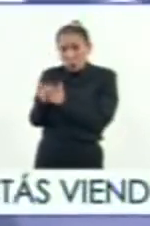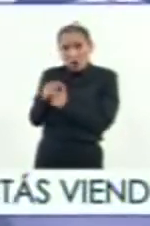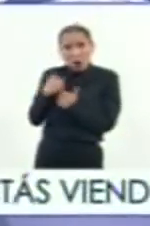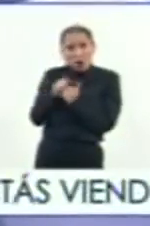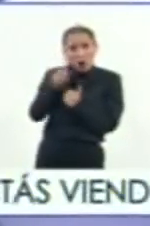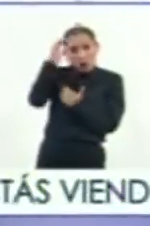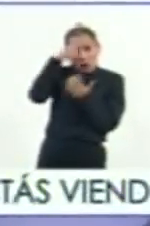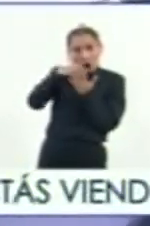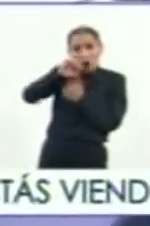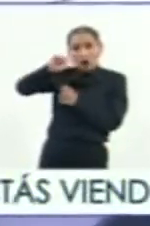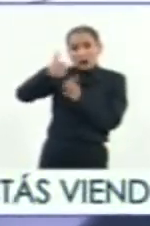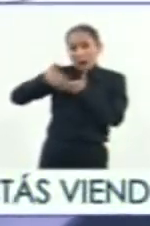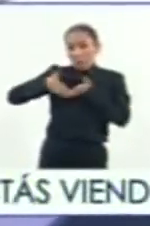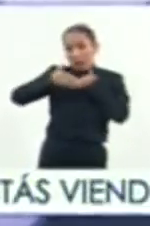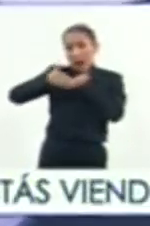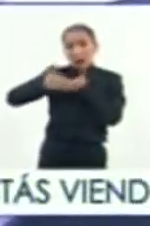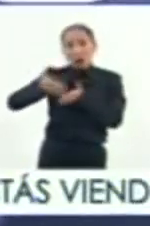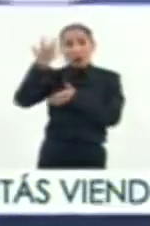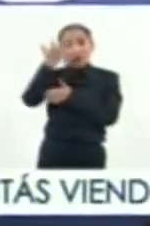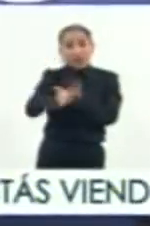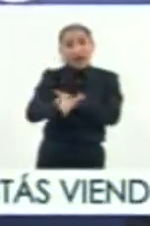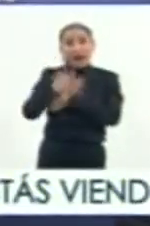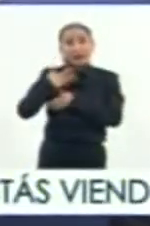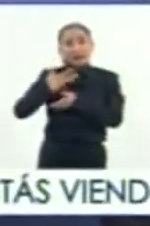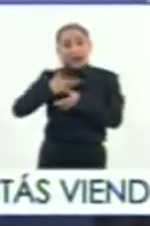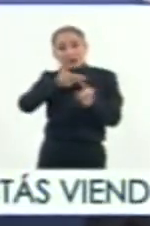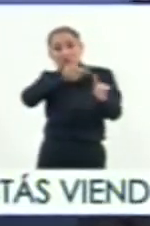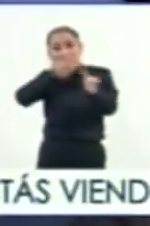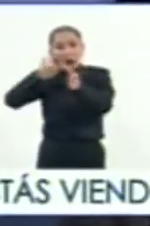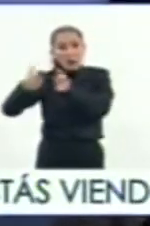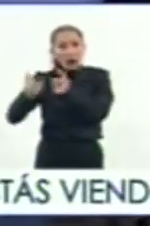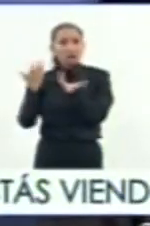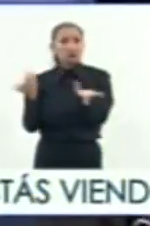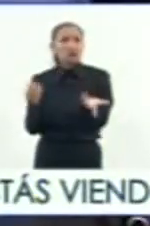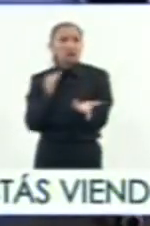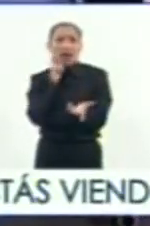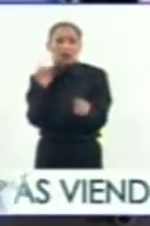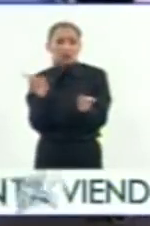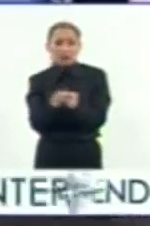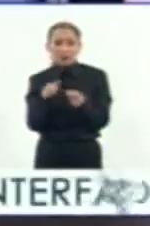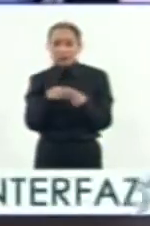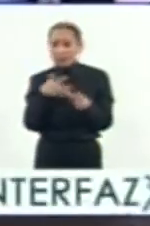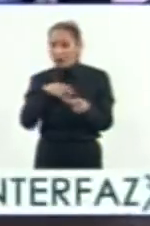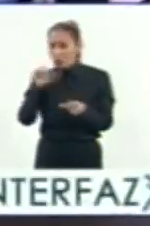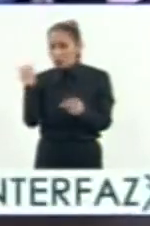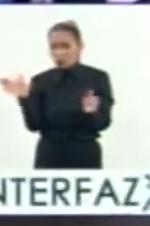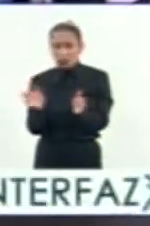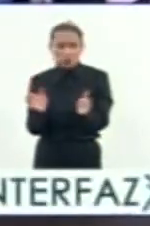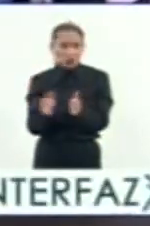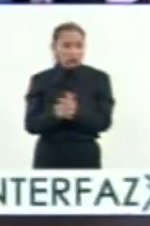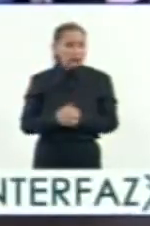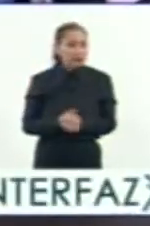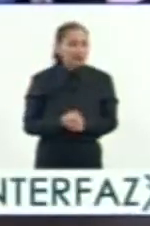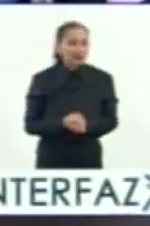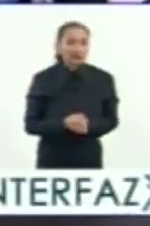en 11 barcos, solamente trae 10 piezas de artillería de bronce, trae, otros pequeños